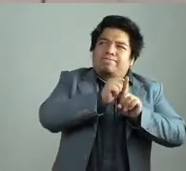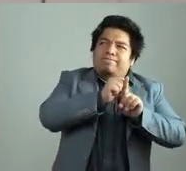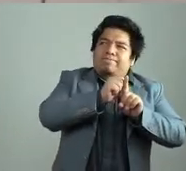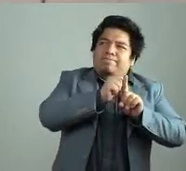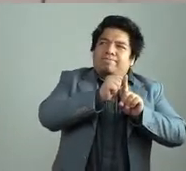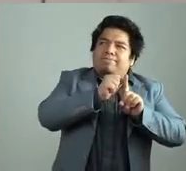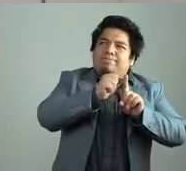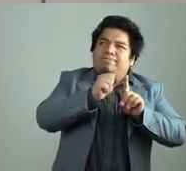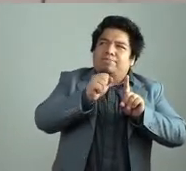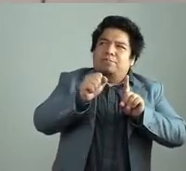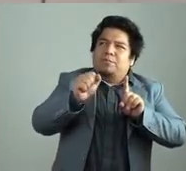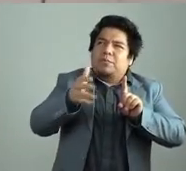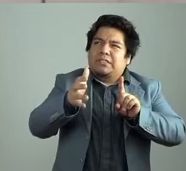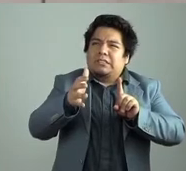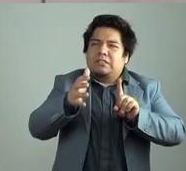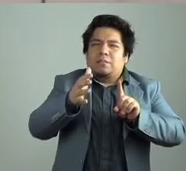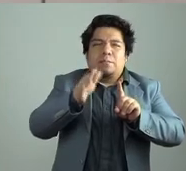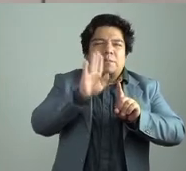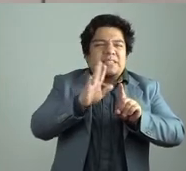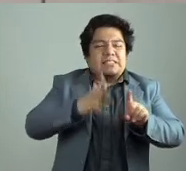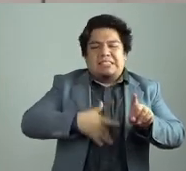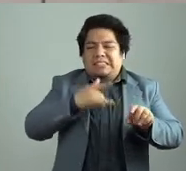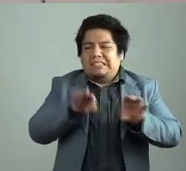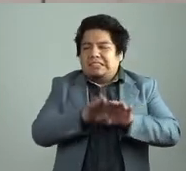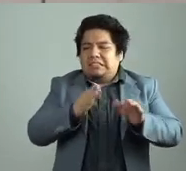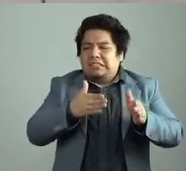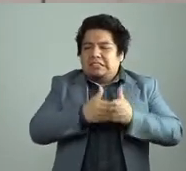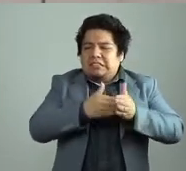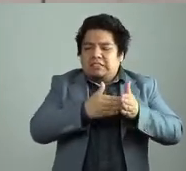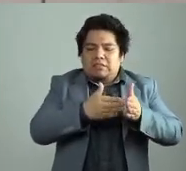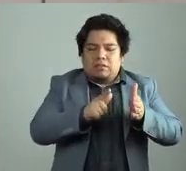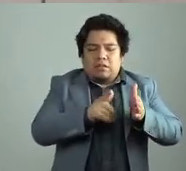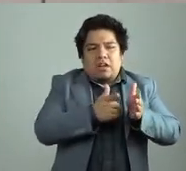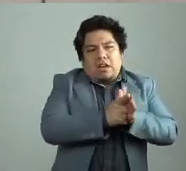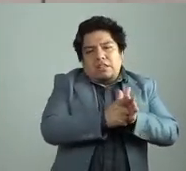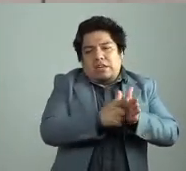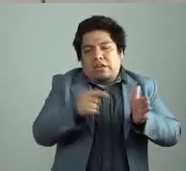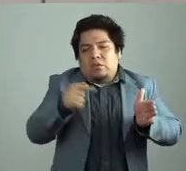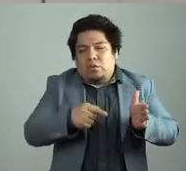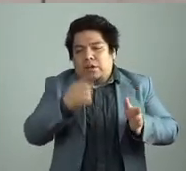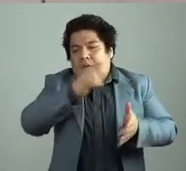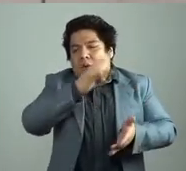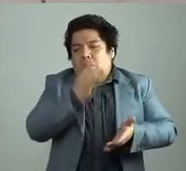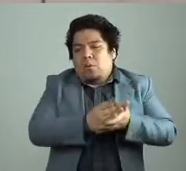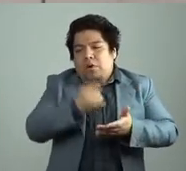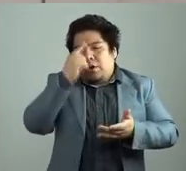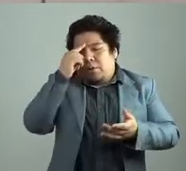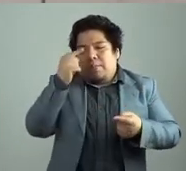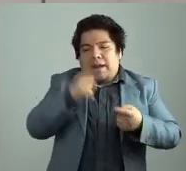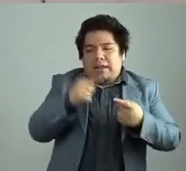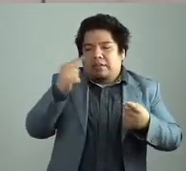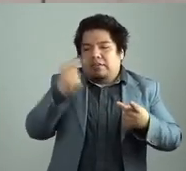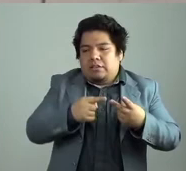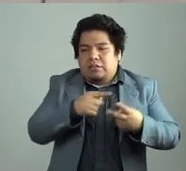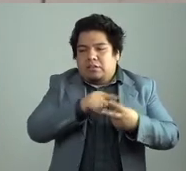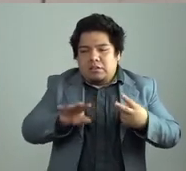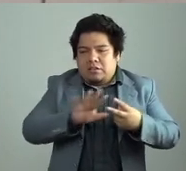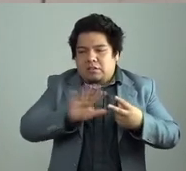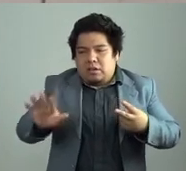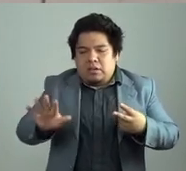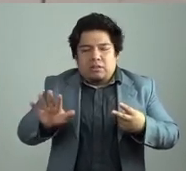delimitado, ¿no? Es decir, literatura sirve para tal cosa o para tal otra, eso es absurdo, ¿no? O sea,